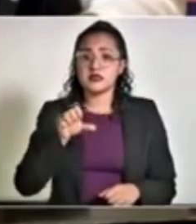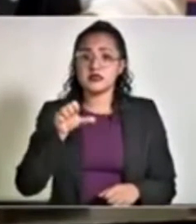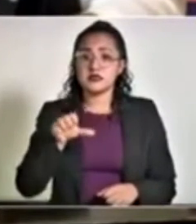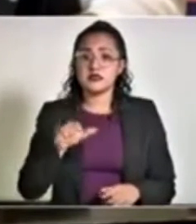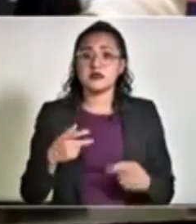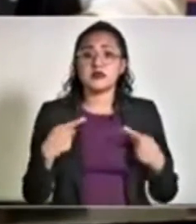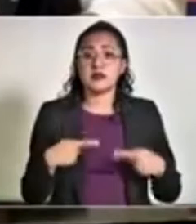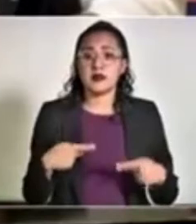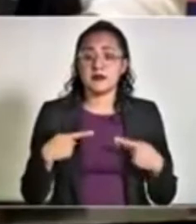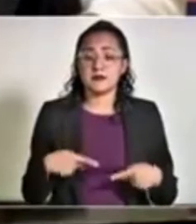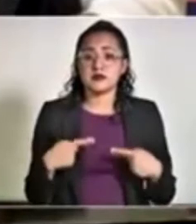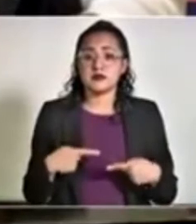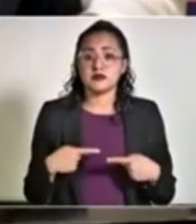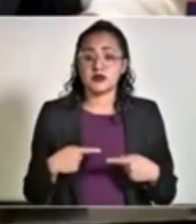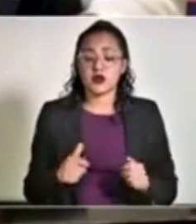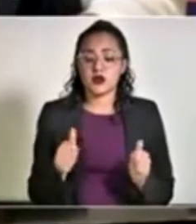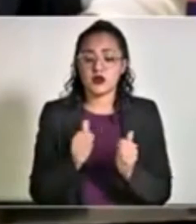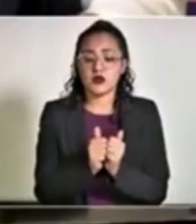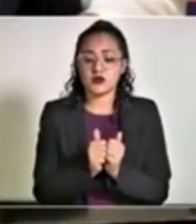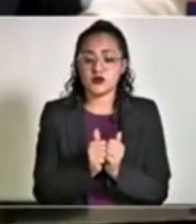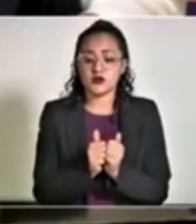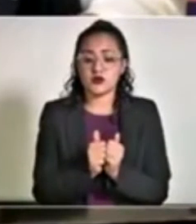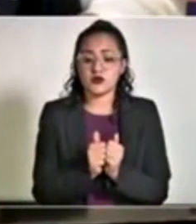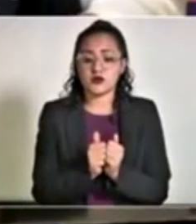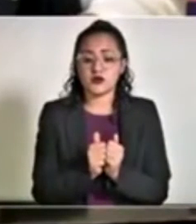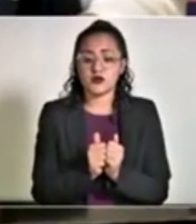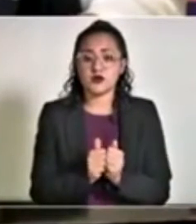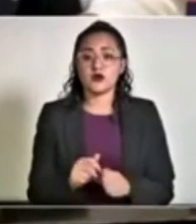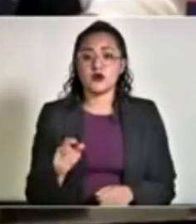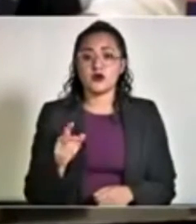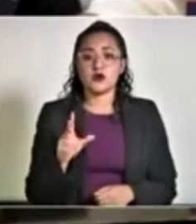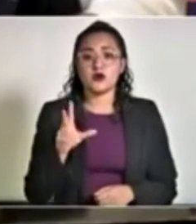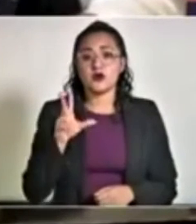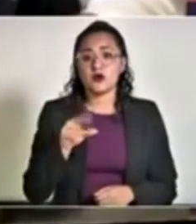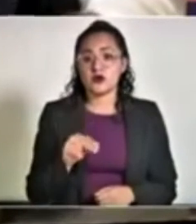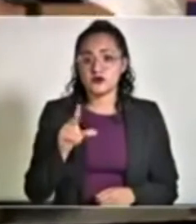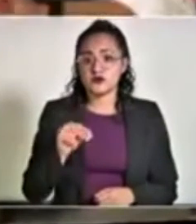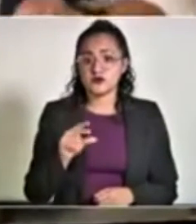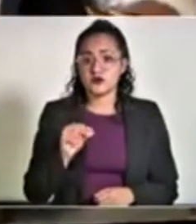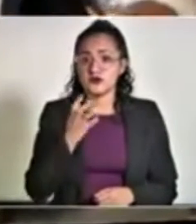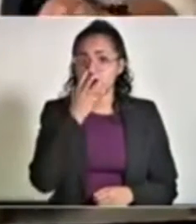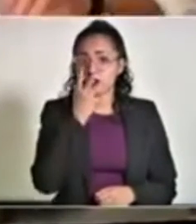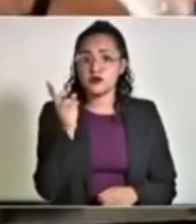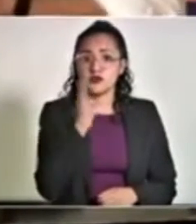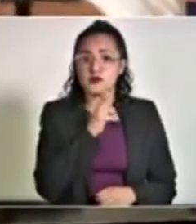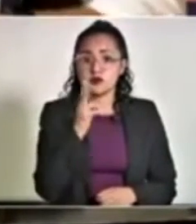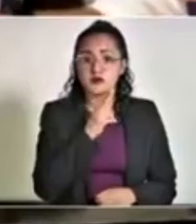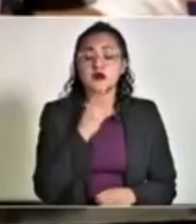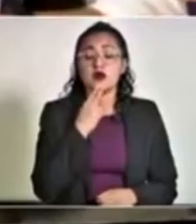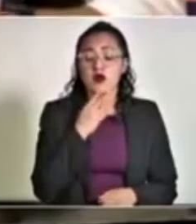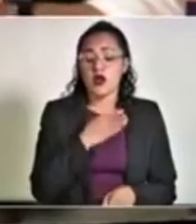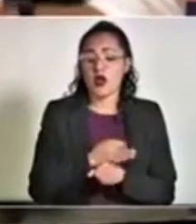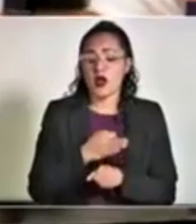pacientes con 80 ventiladores funcionando.